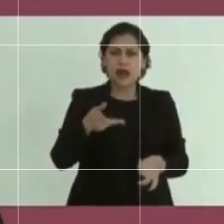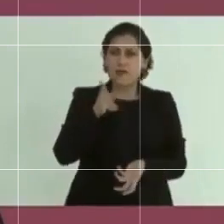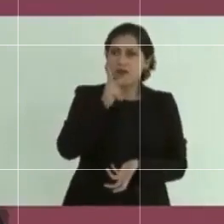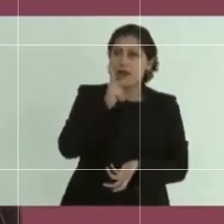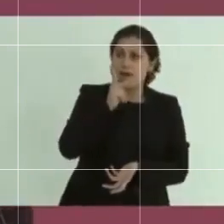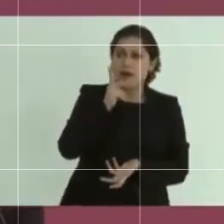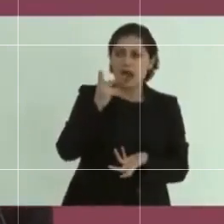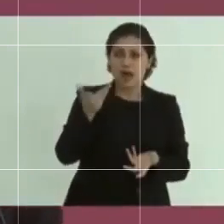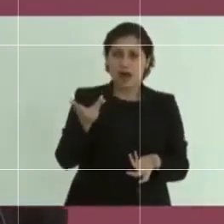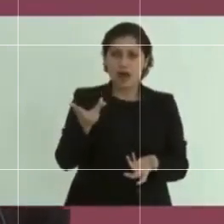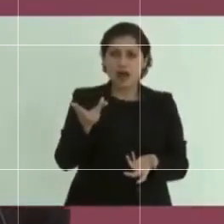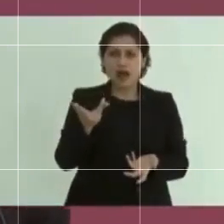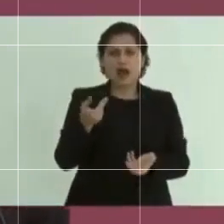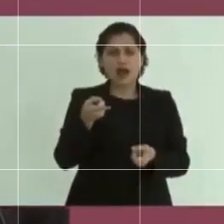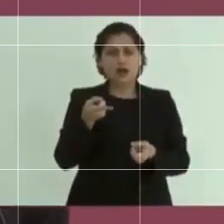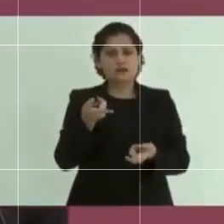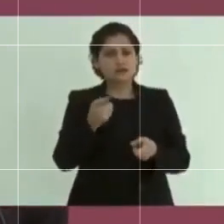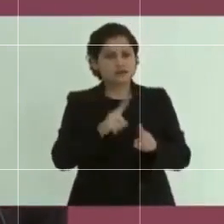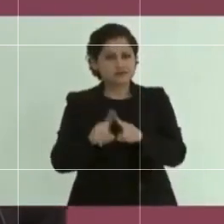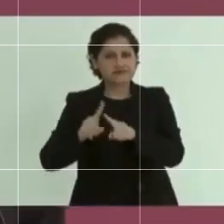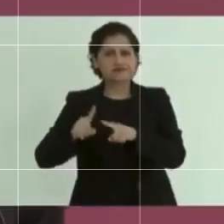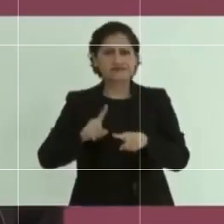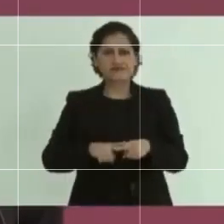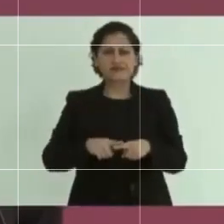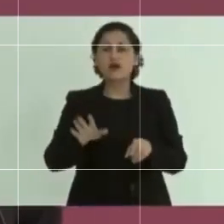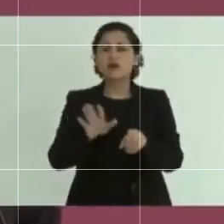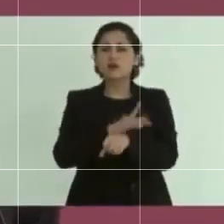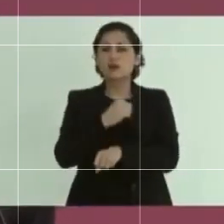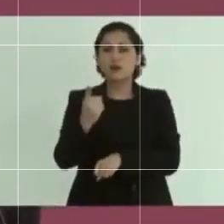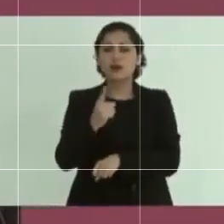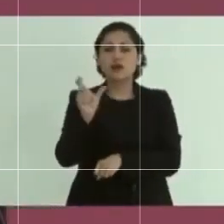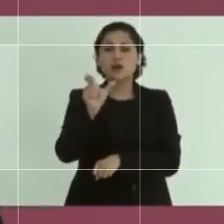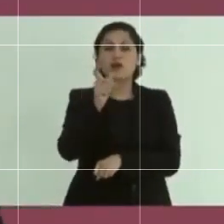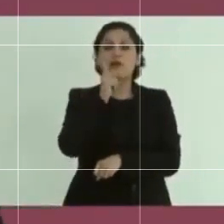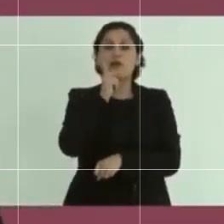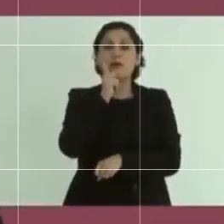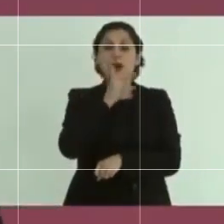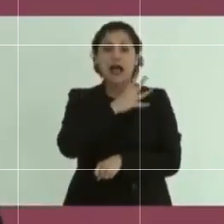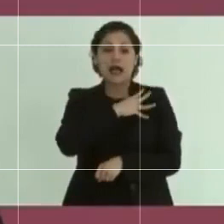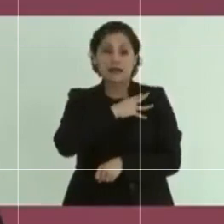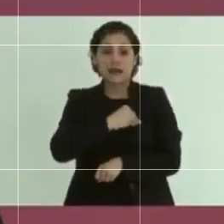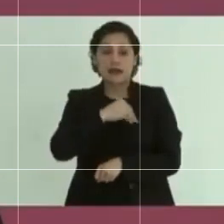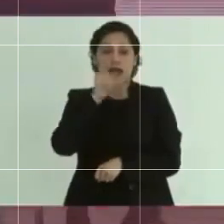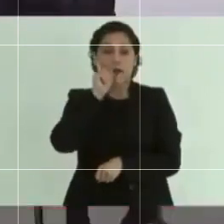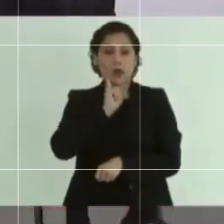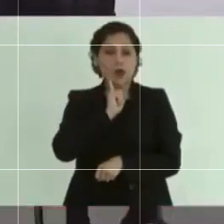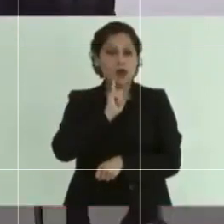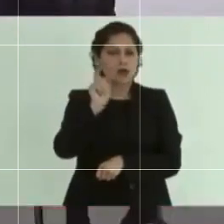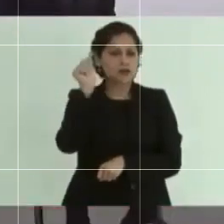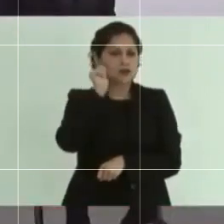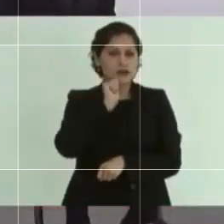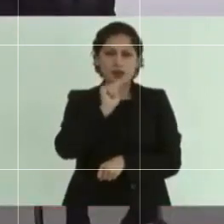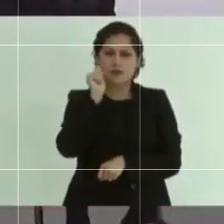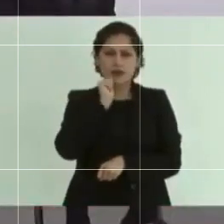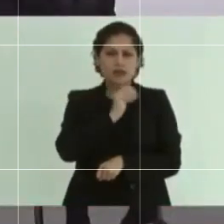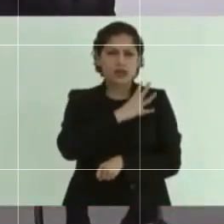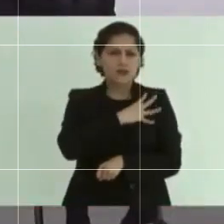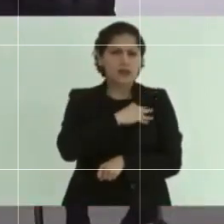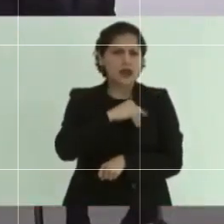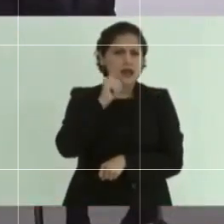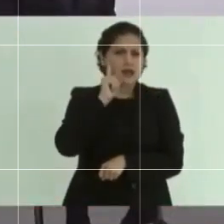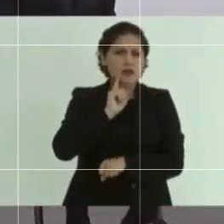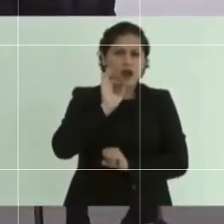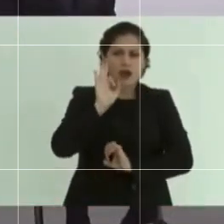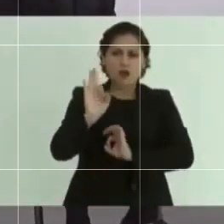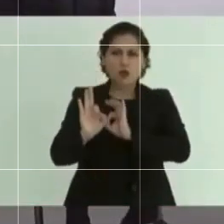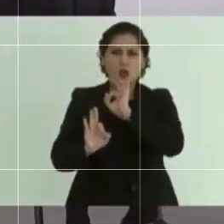siempre están pendientes de los padres, de los papás, de las mamás.